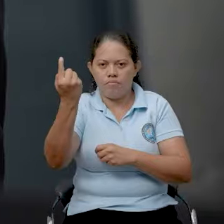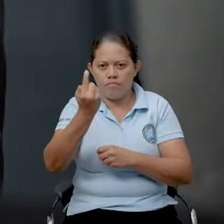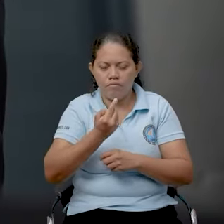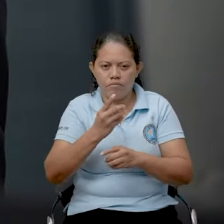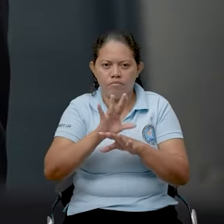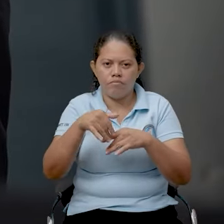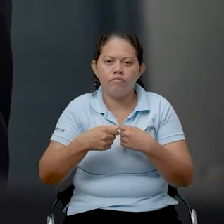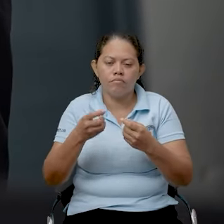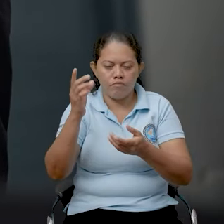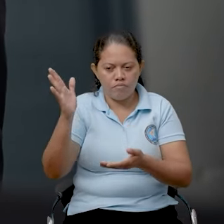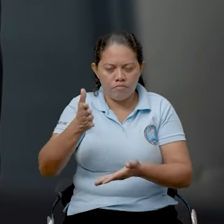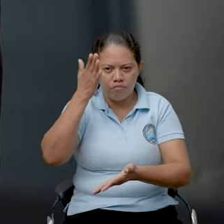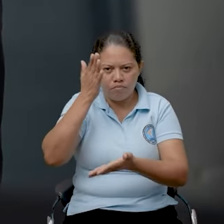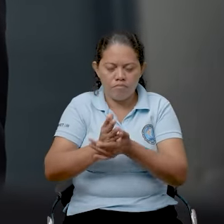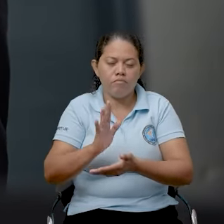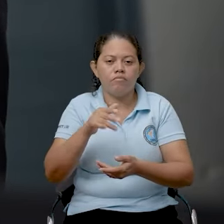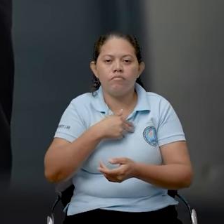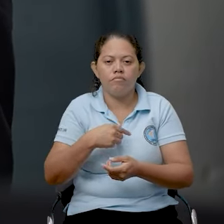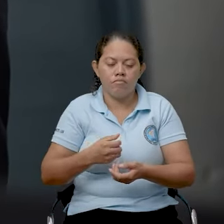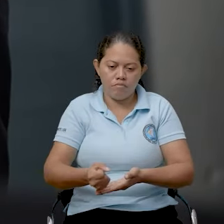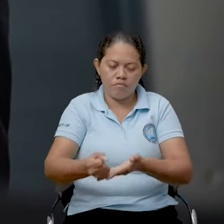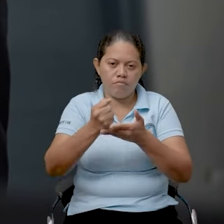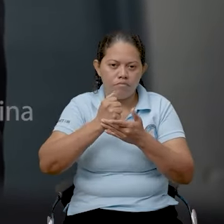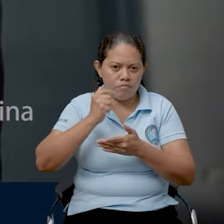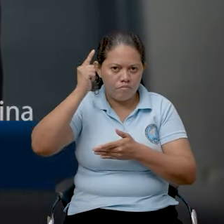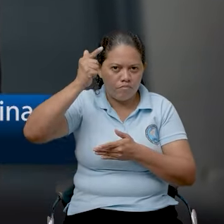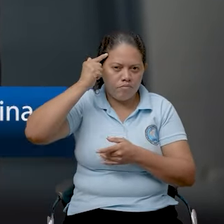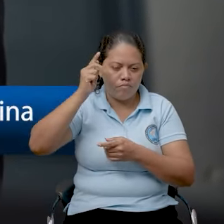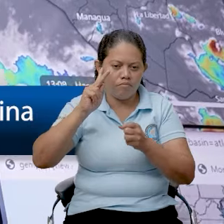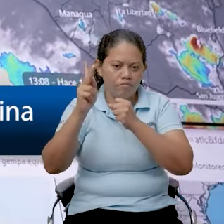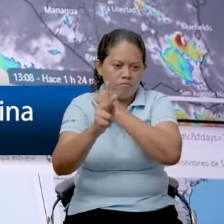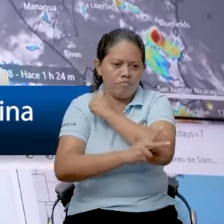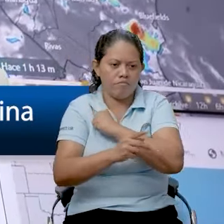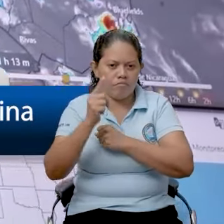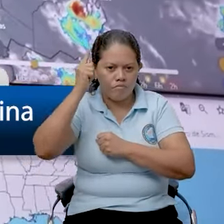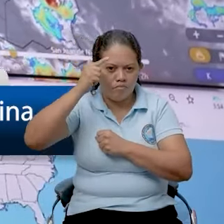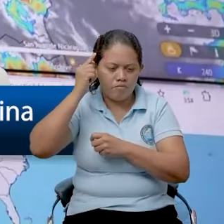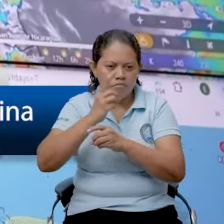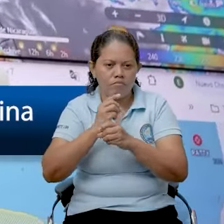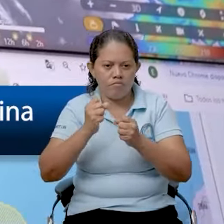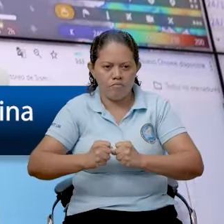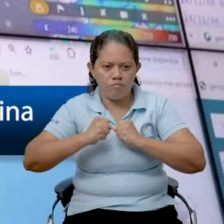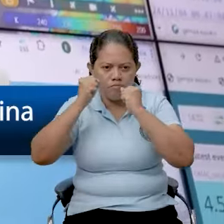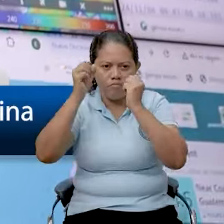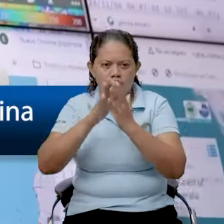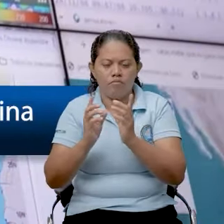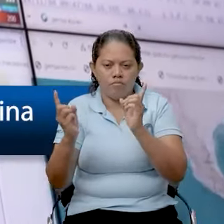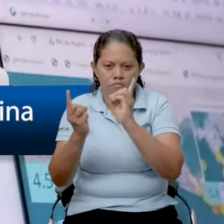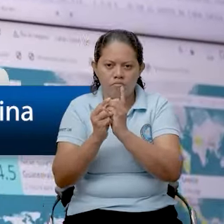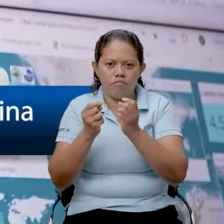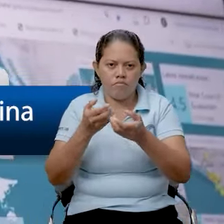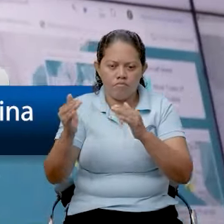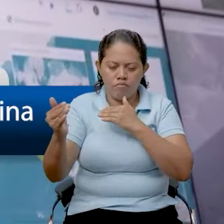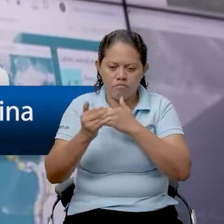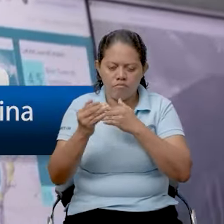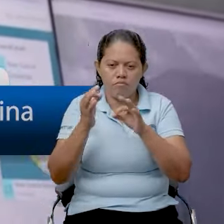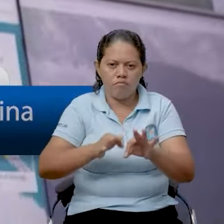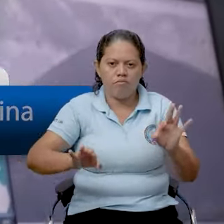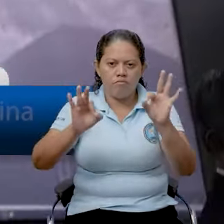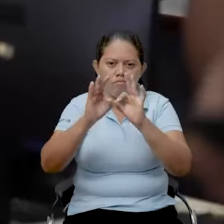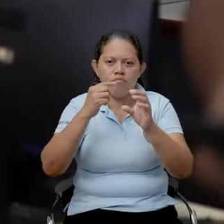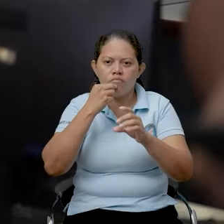de China, reafirma una vez más la voluntad política de ambos pueblos y gobiernos de fortalecer los vínculos en campos tan